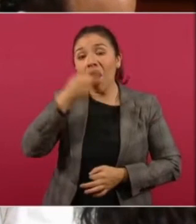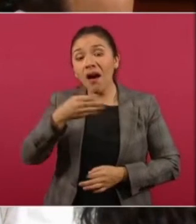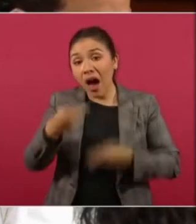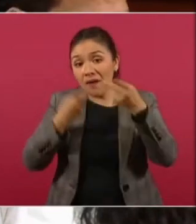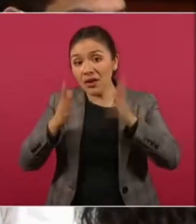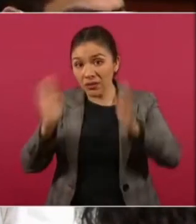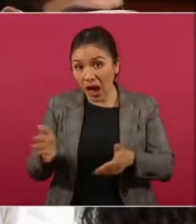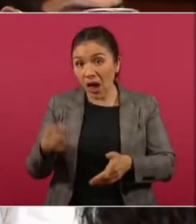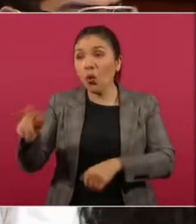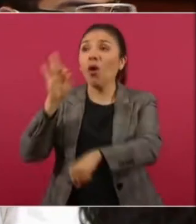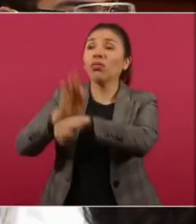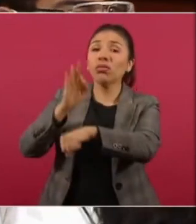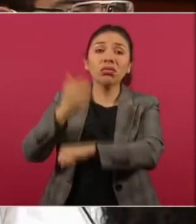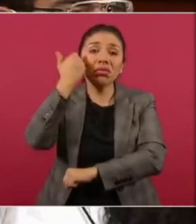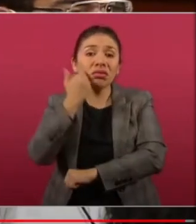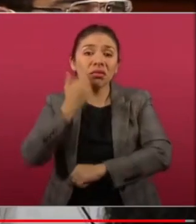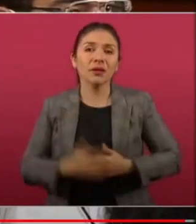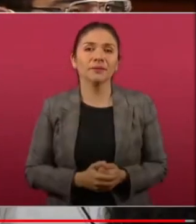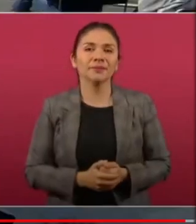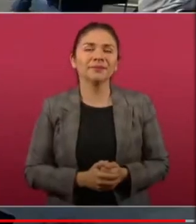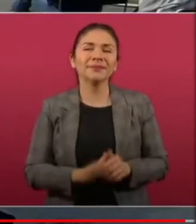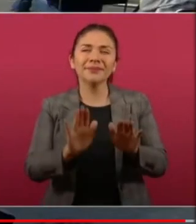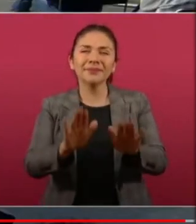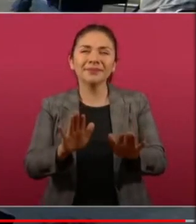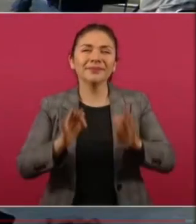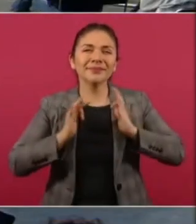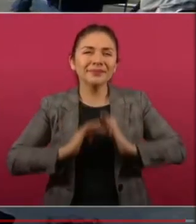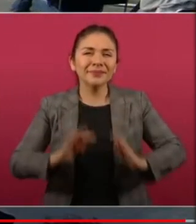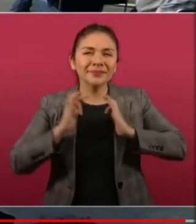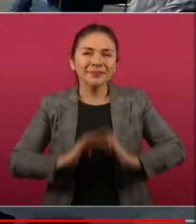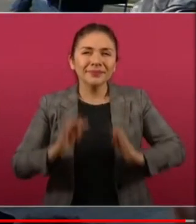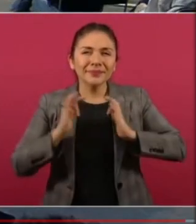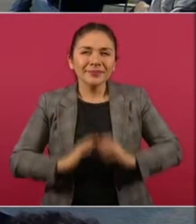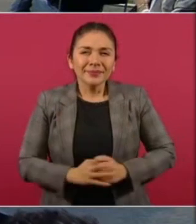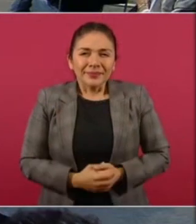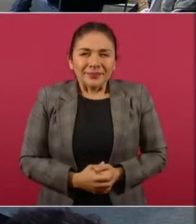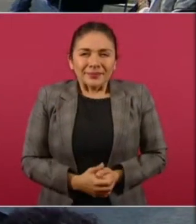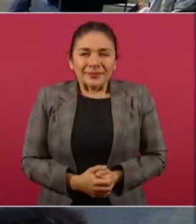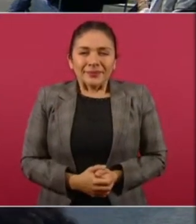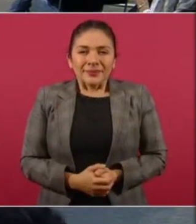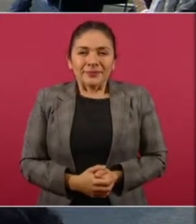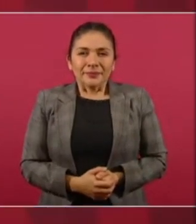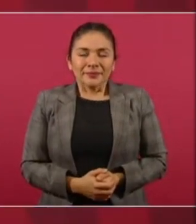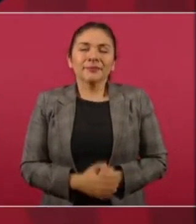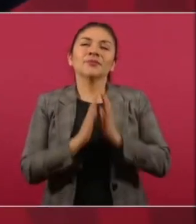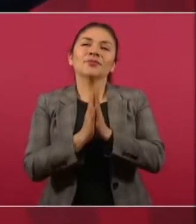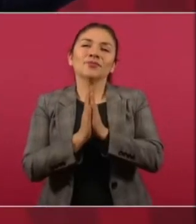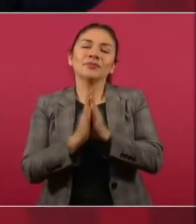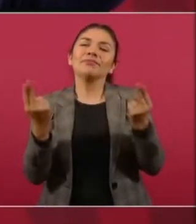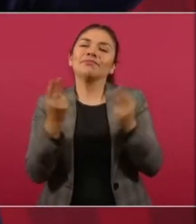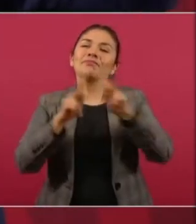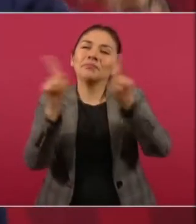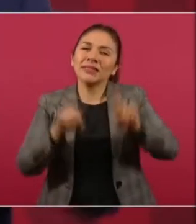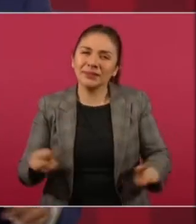Usted es un palero. No, pero... Mira, tranquilo. Pues sí, pues... Es así, ¿ve? Sí. Amor y paz. Así es, presidente.